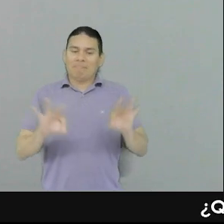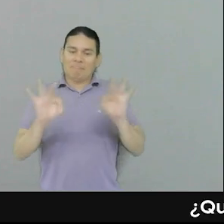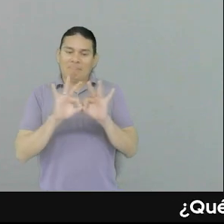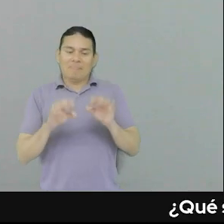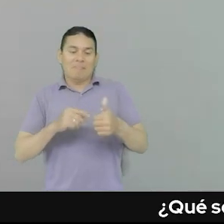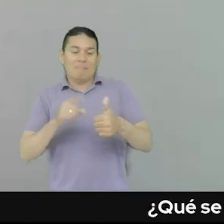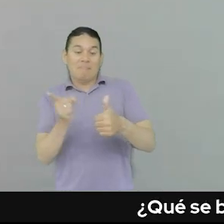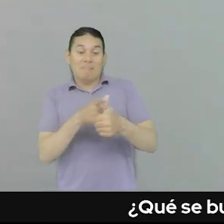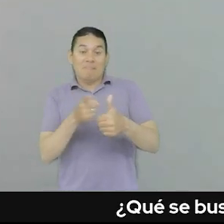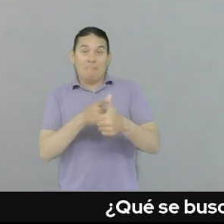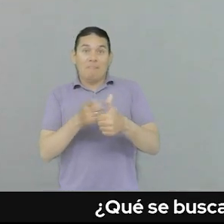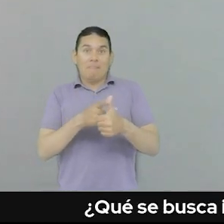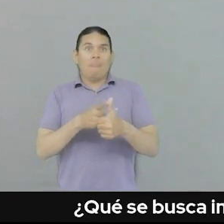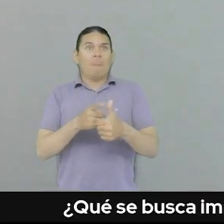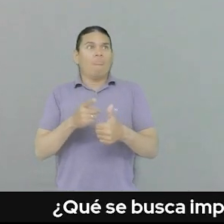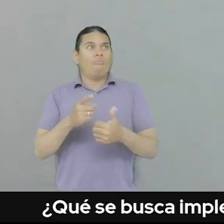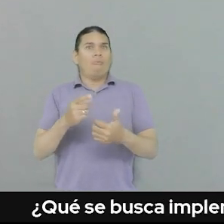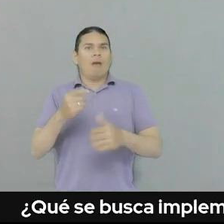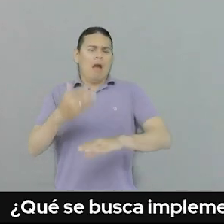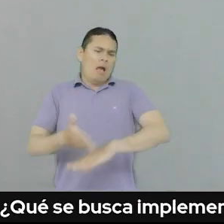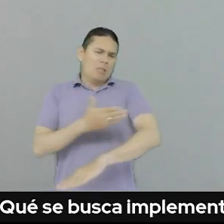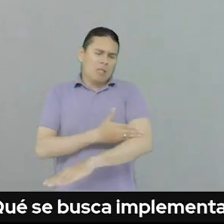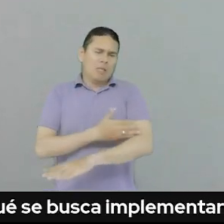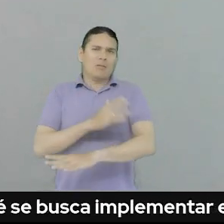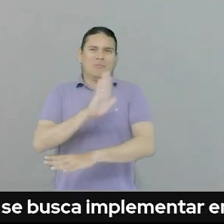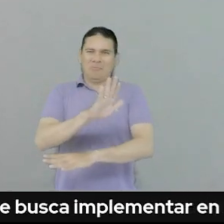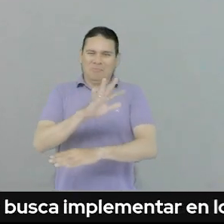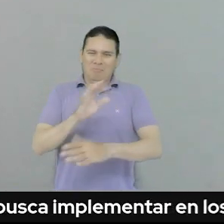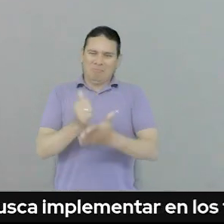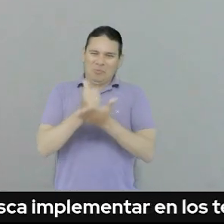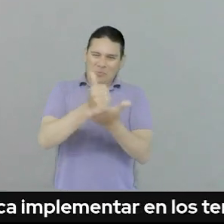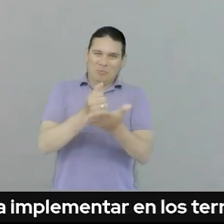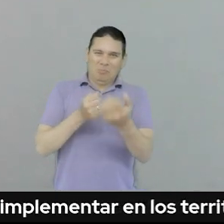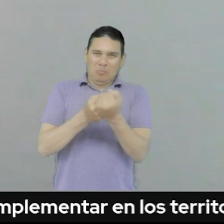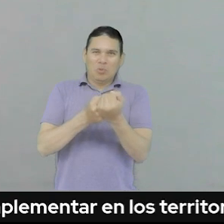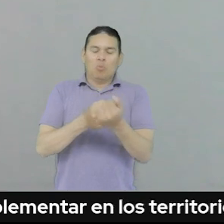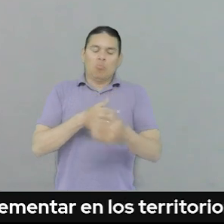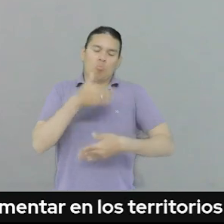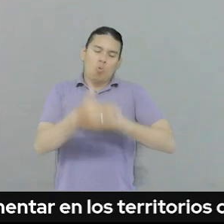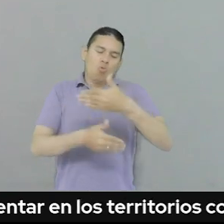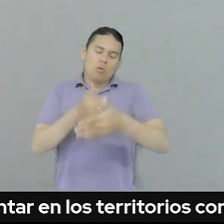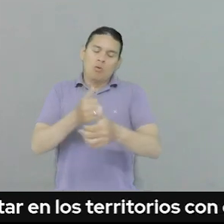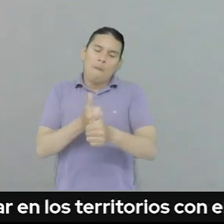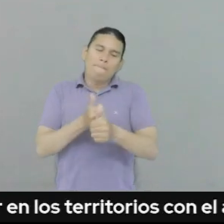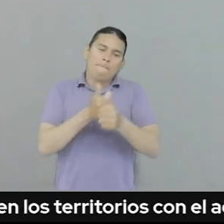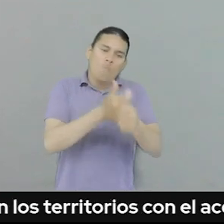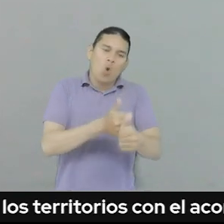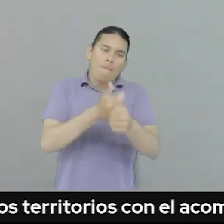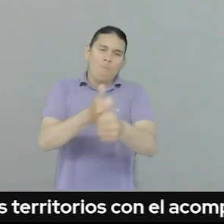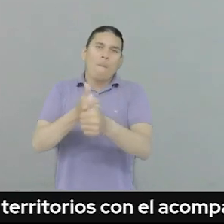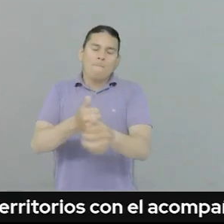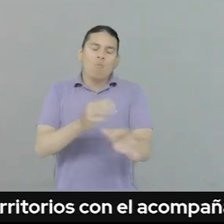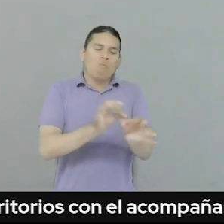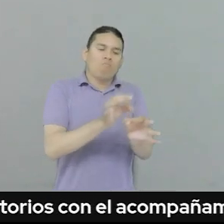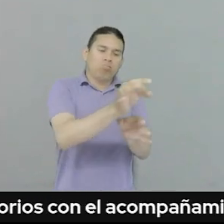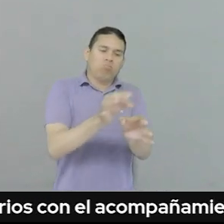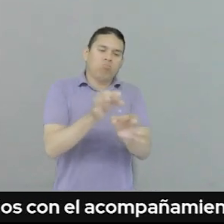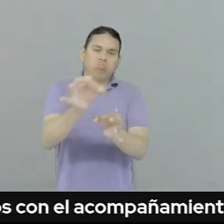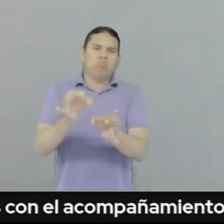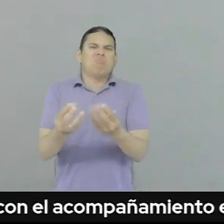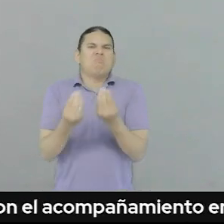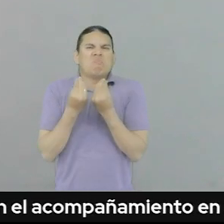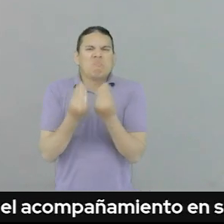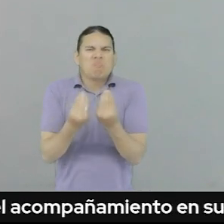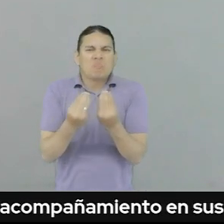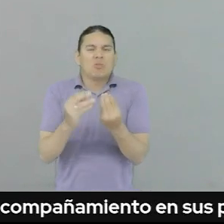recordar que nosotros en las fases anteriores del proyecto realizamos procesos de acompañamiento en territorios para